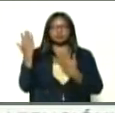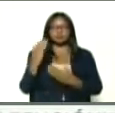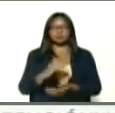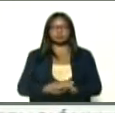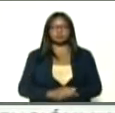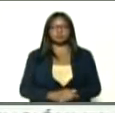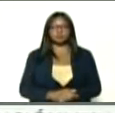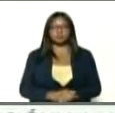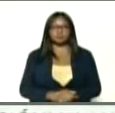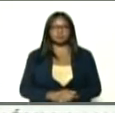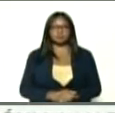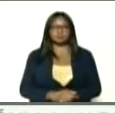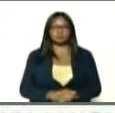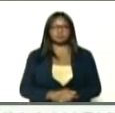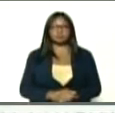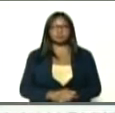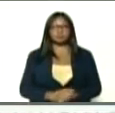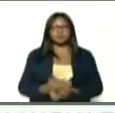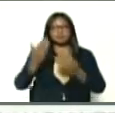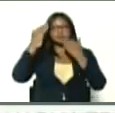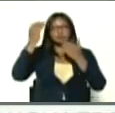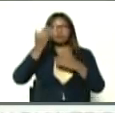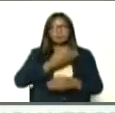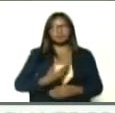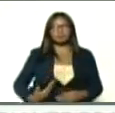Rodríguez. Un saludo, presidente,